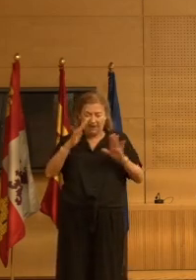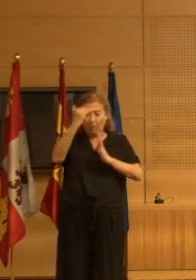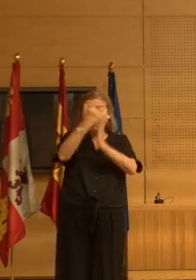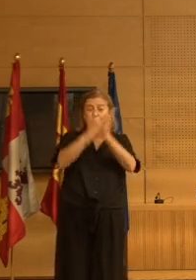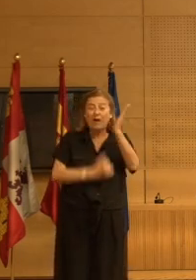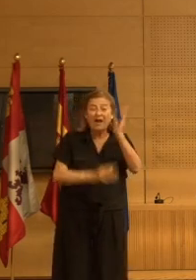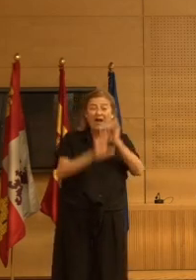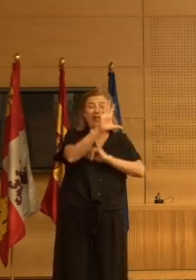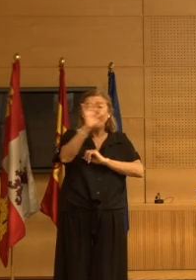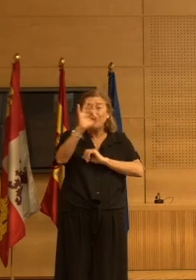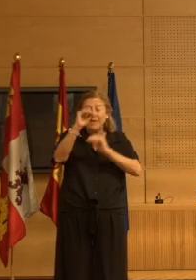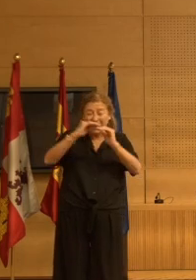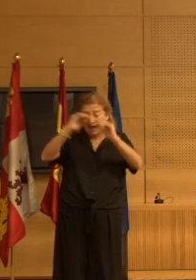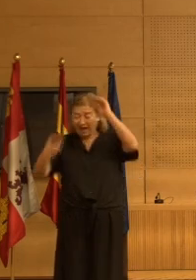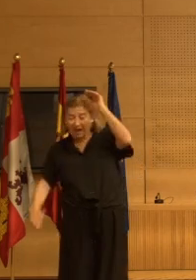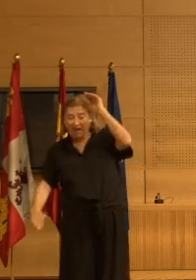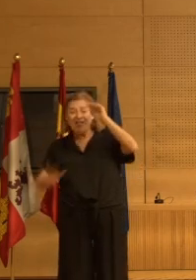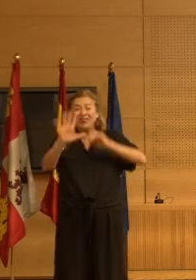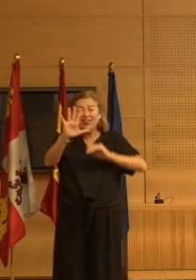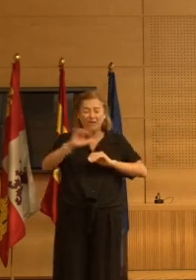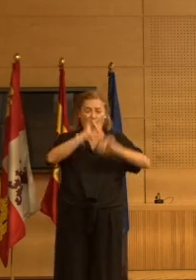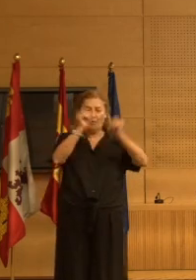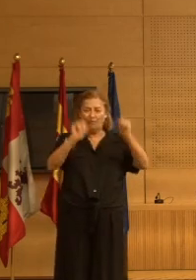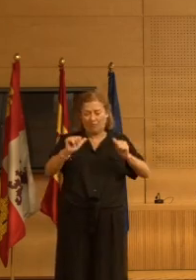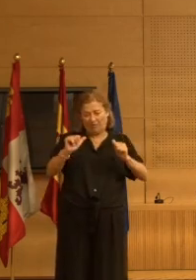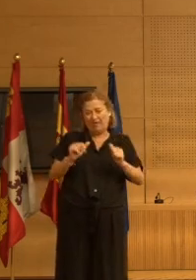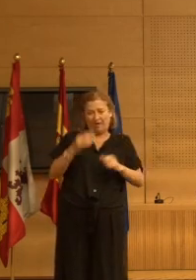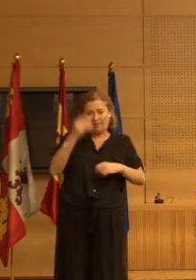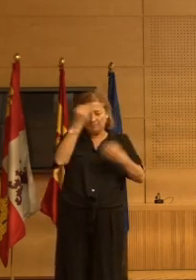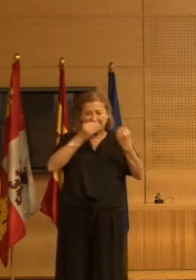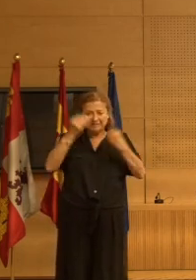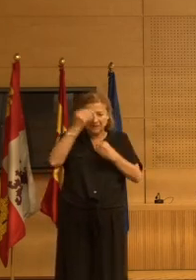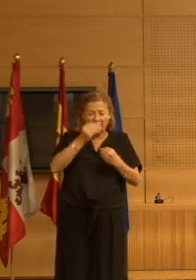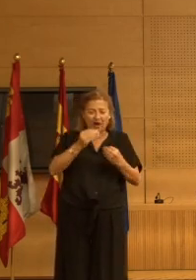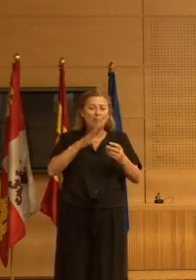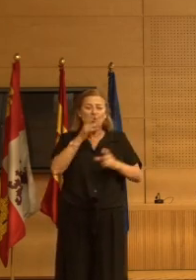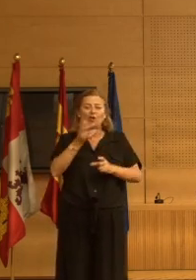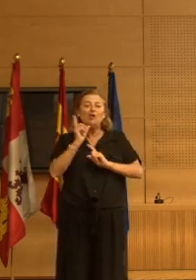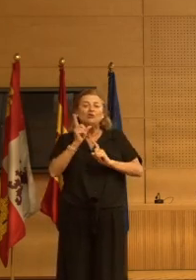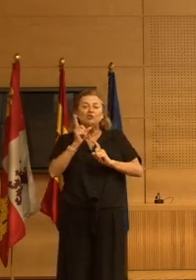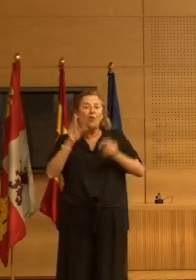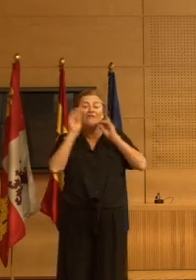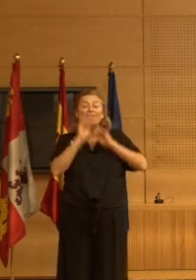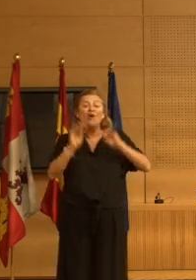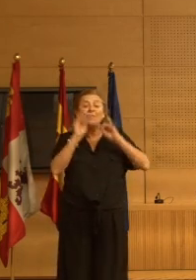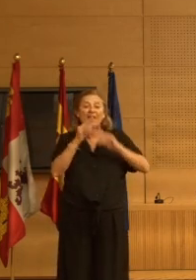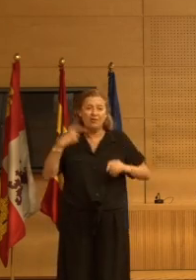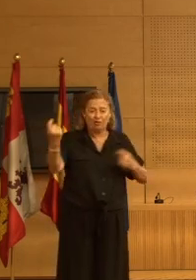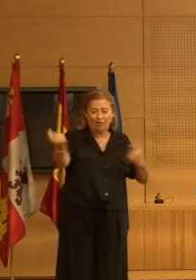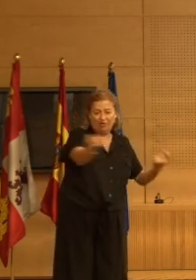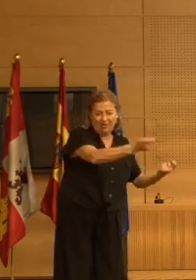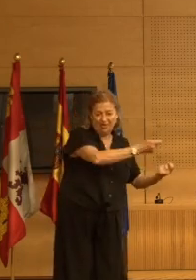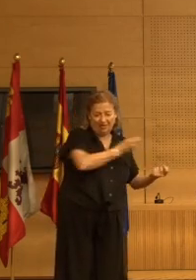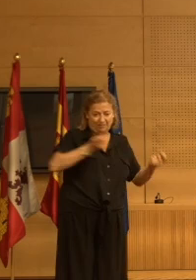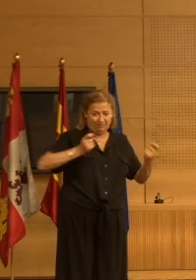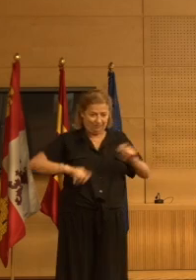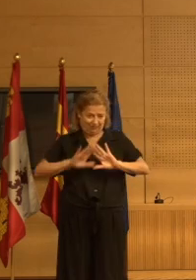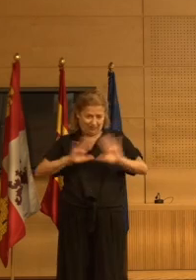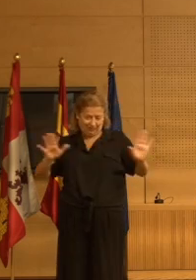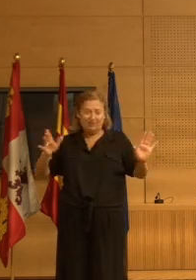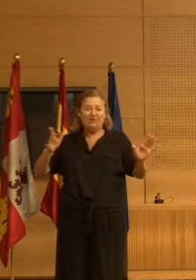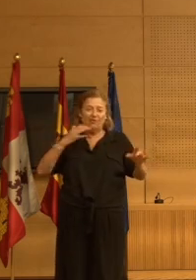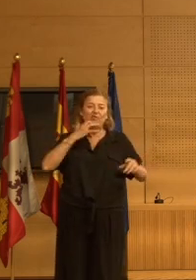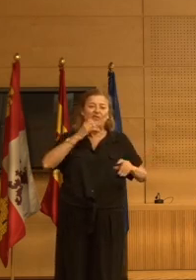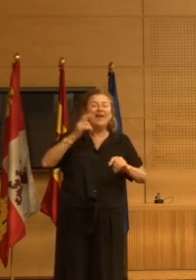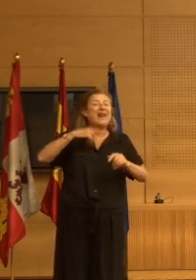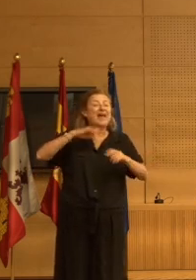50% al 5% la manera de pensar el médico simplemente por la formación que ha recibido realmente no tengo un síndrome neuropsiquiátrico